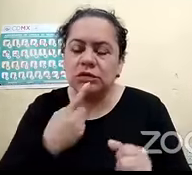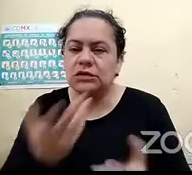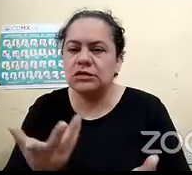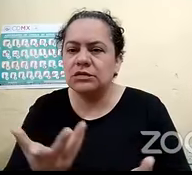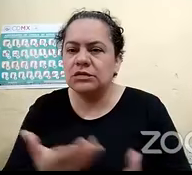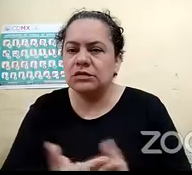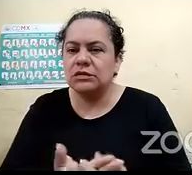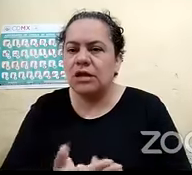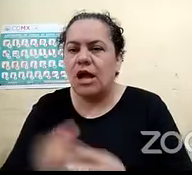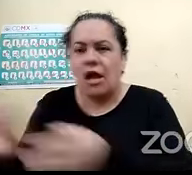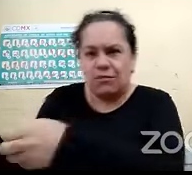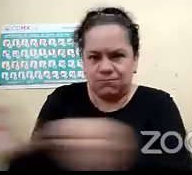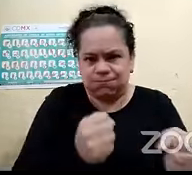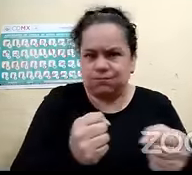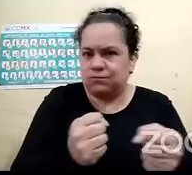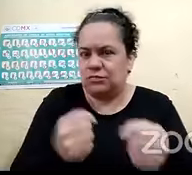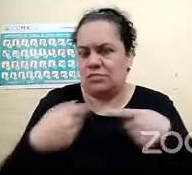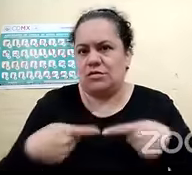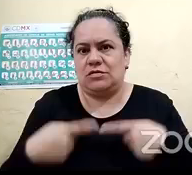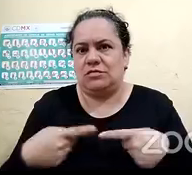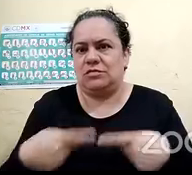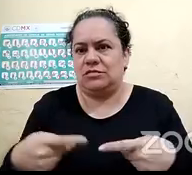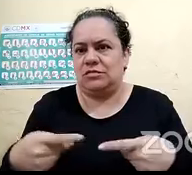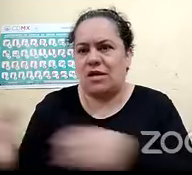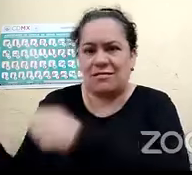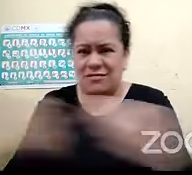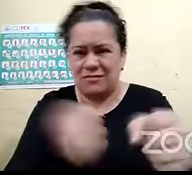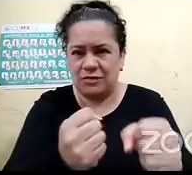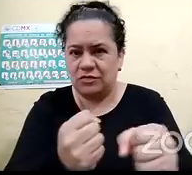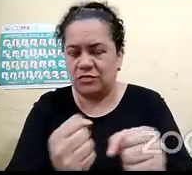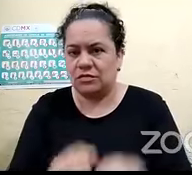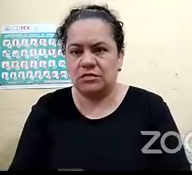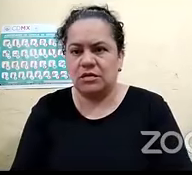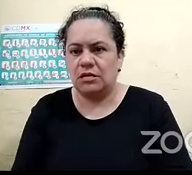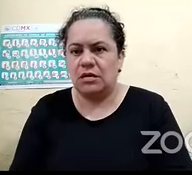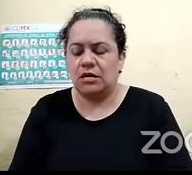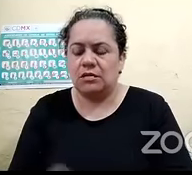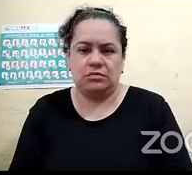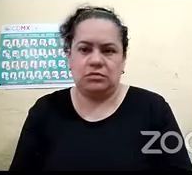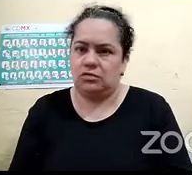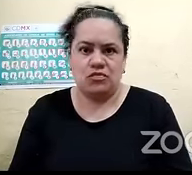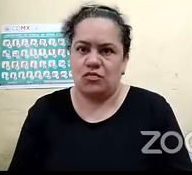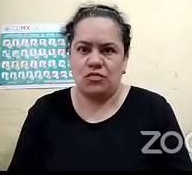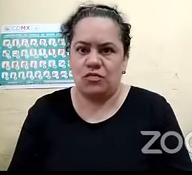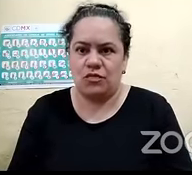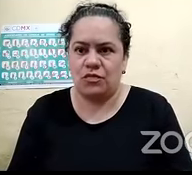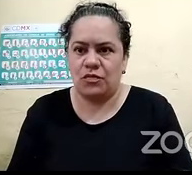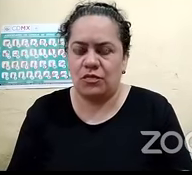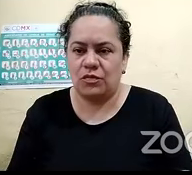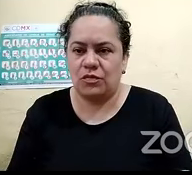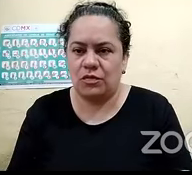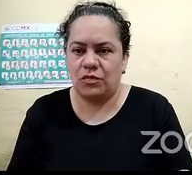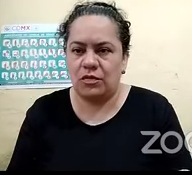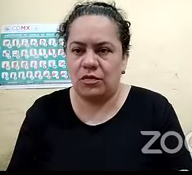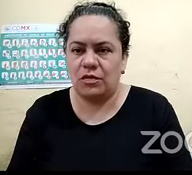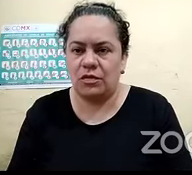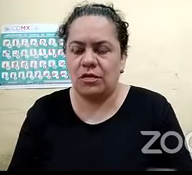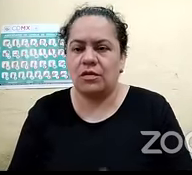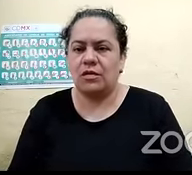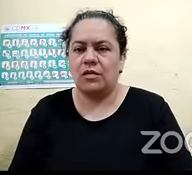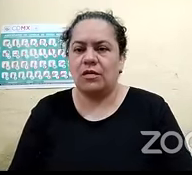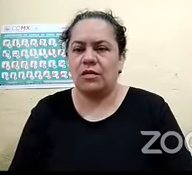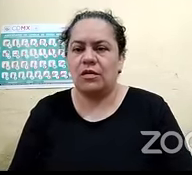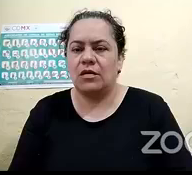jalarlas para sacarlas rápido de allí más sin embargo hasta es general puede darse el caso de que se genere más